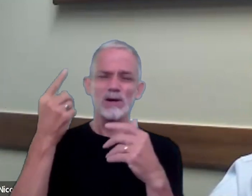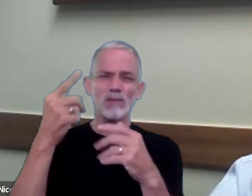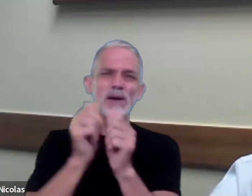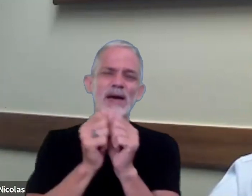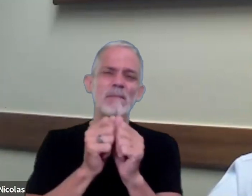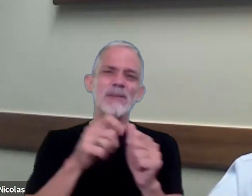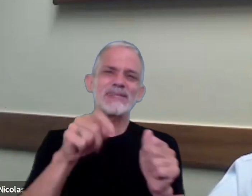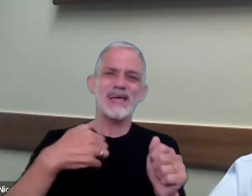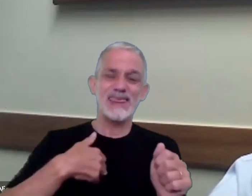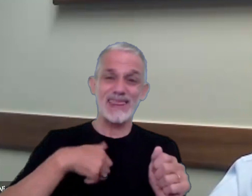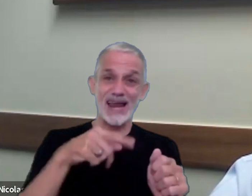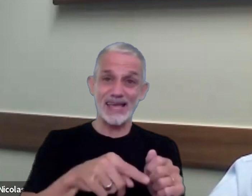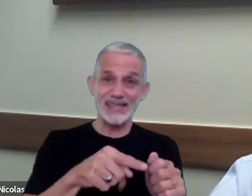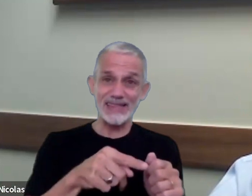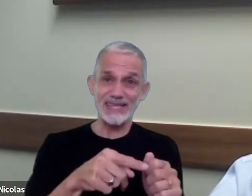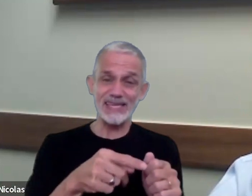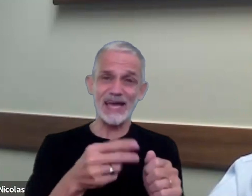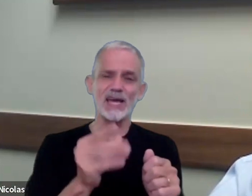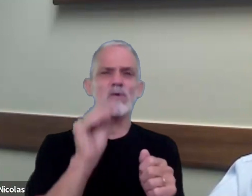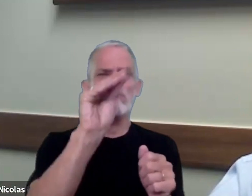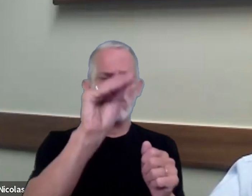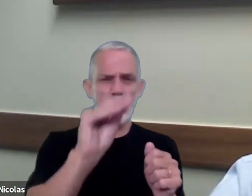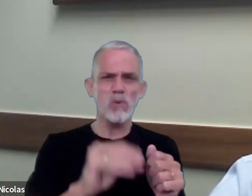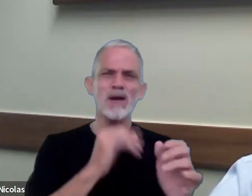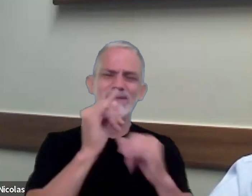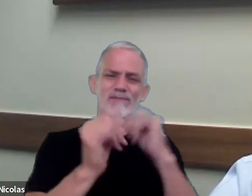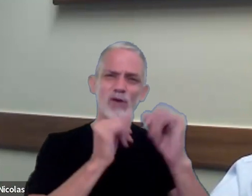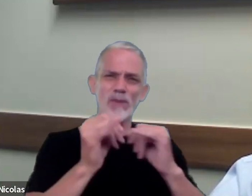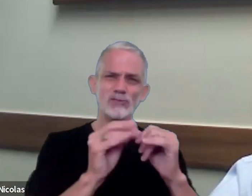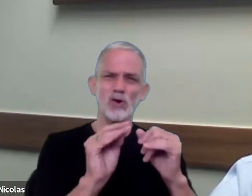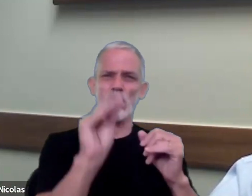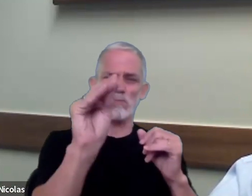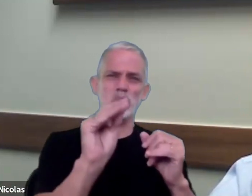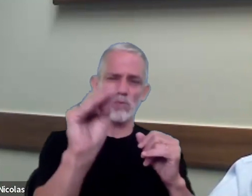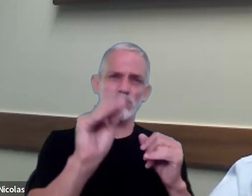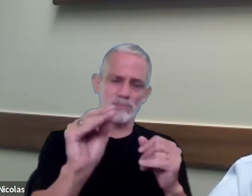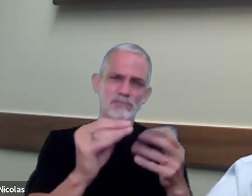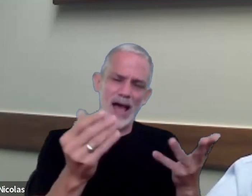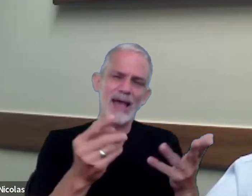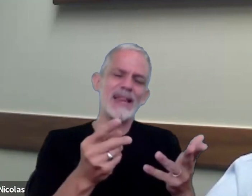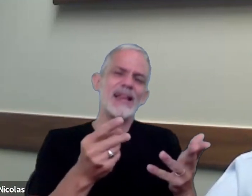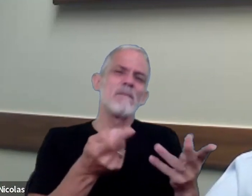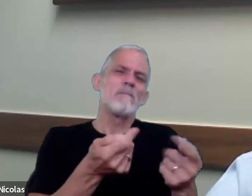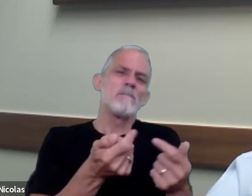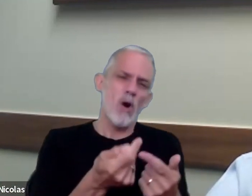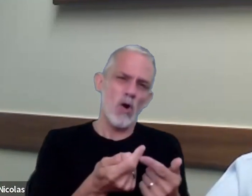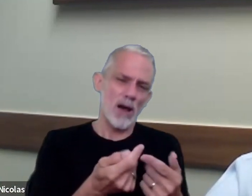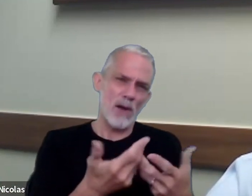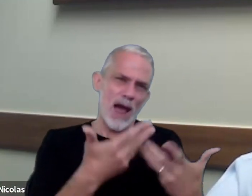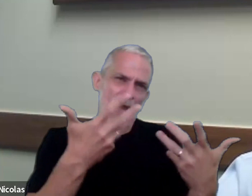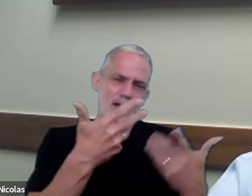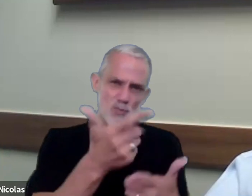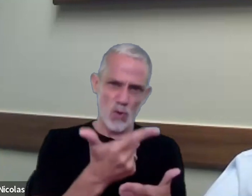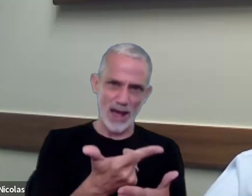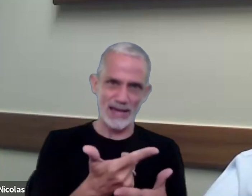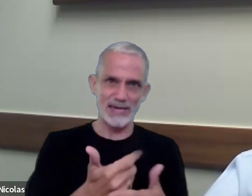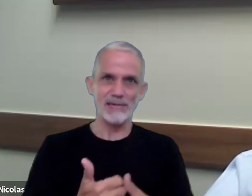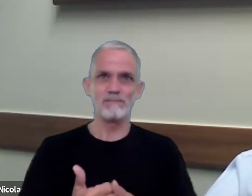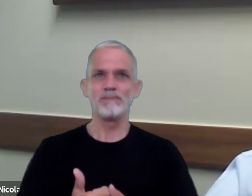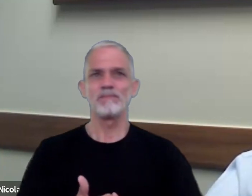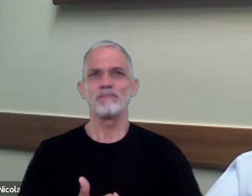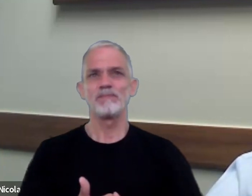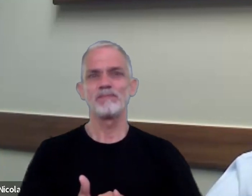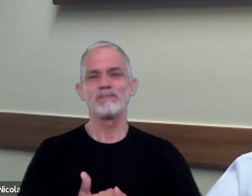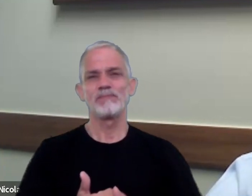argentinas que cotizan o que presentan información también es bastante limitado y